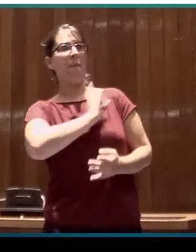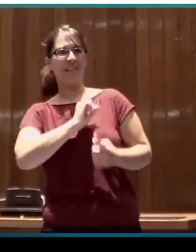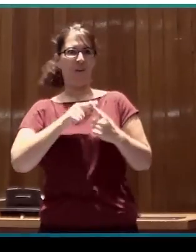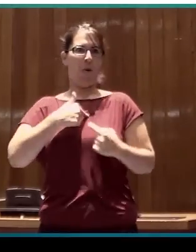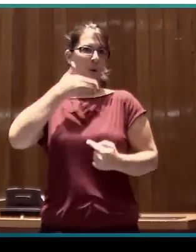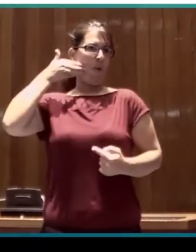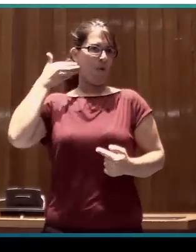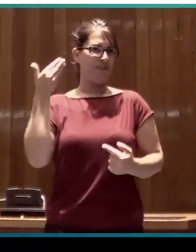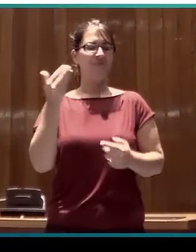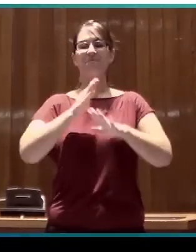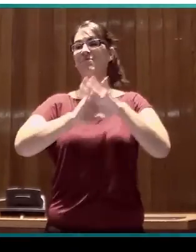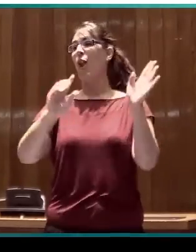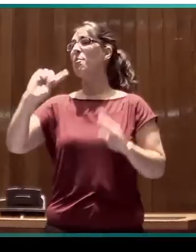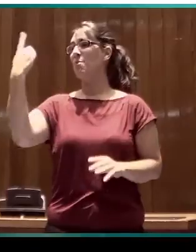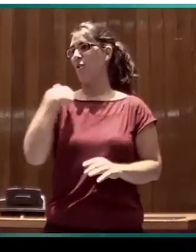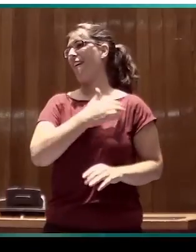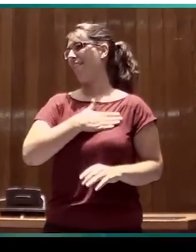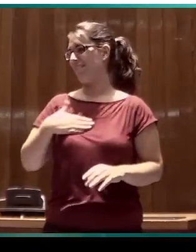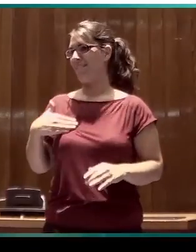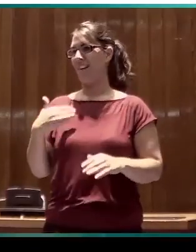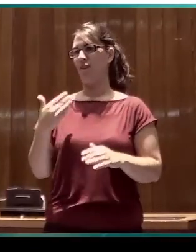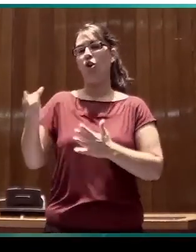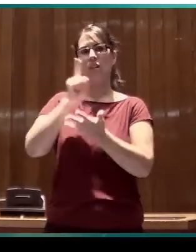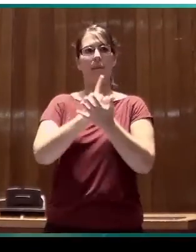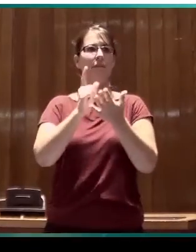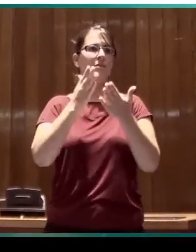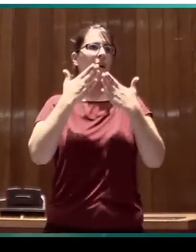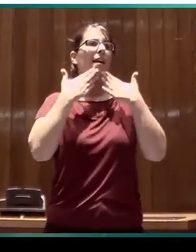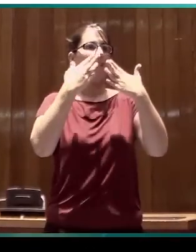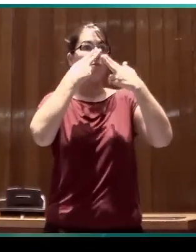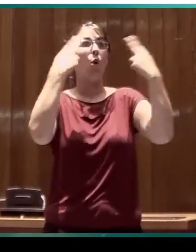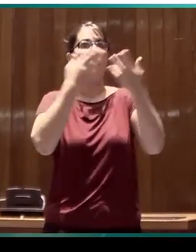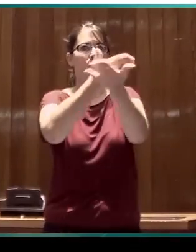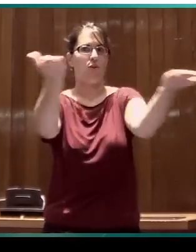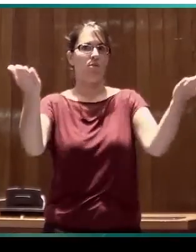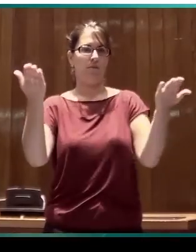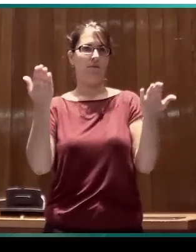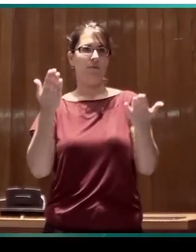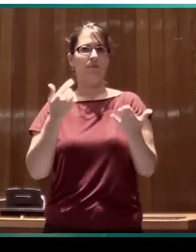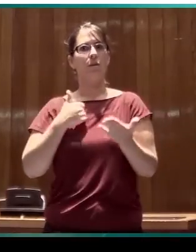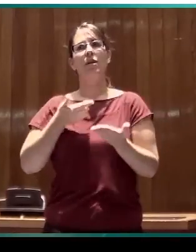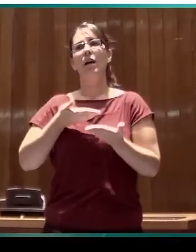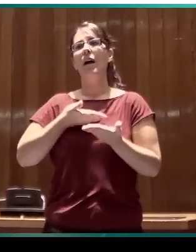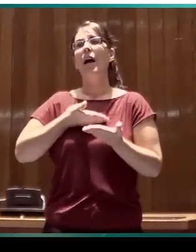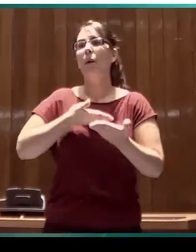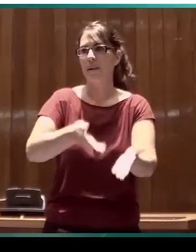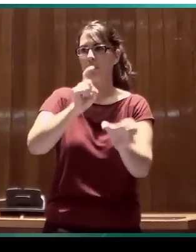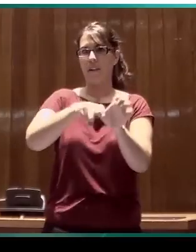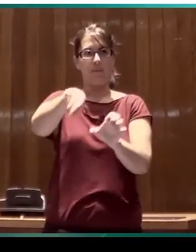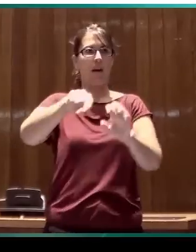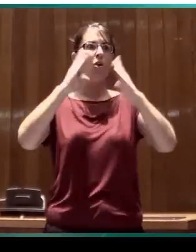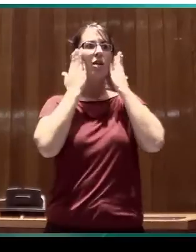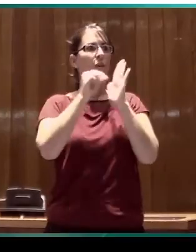Antes de empezar quería agradecer de nuevo en público la invitación a participar en el Congreso del CENELSE.